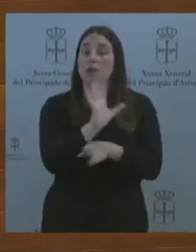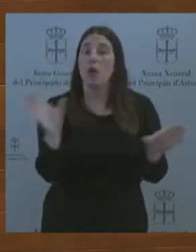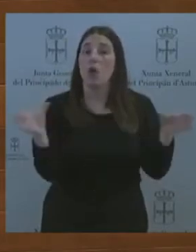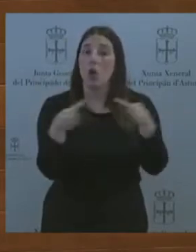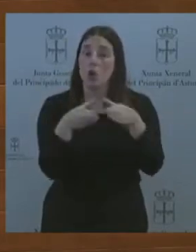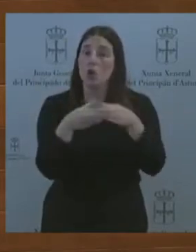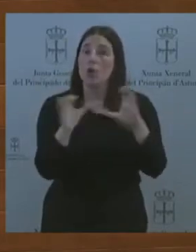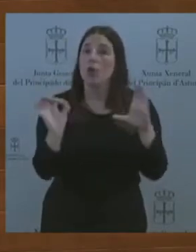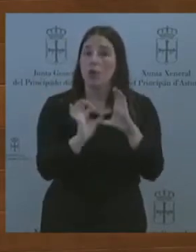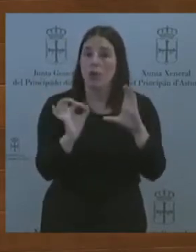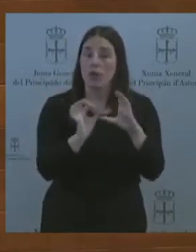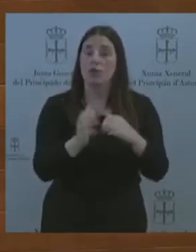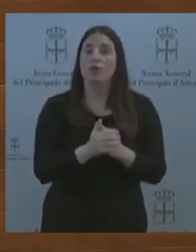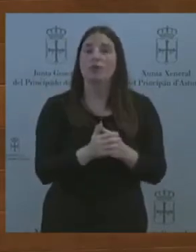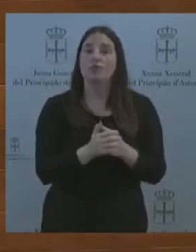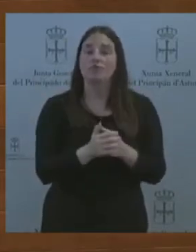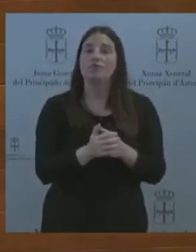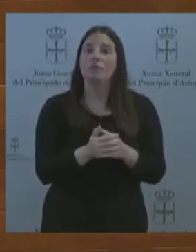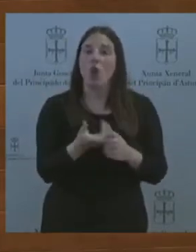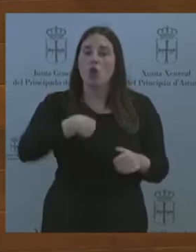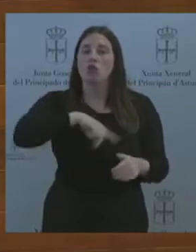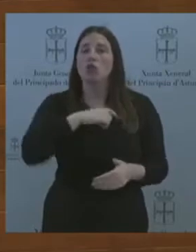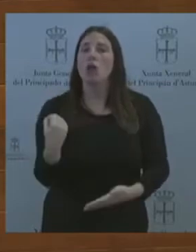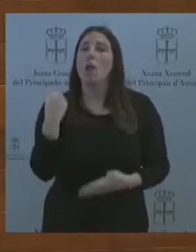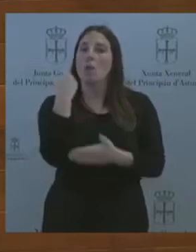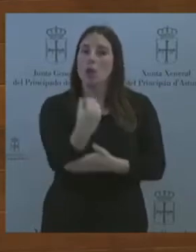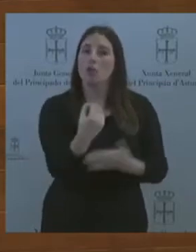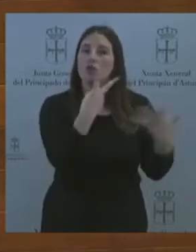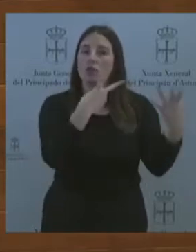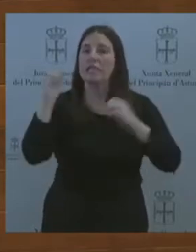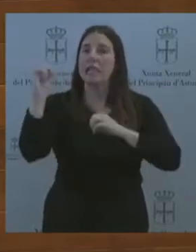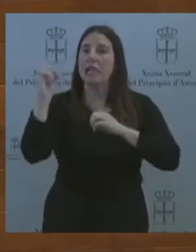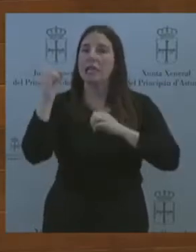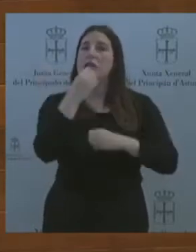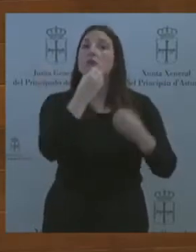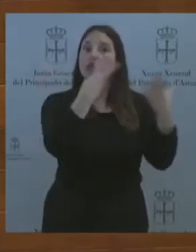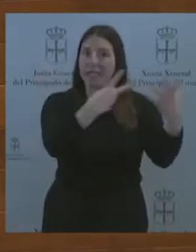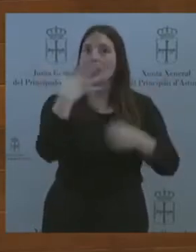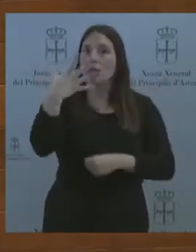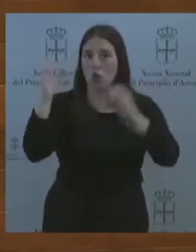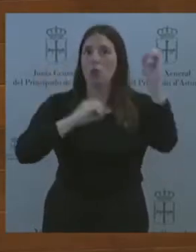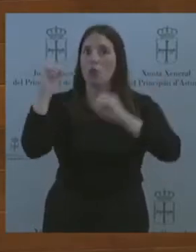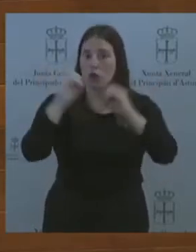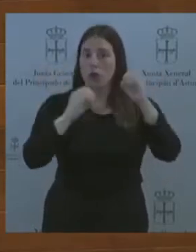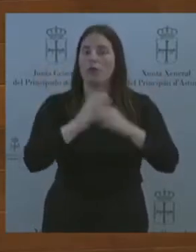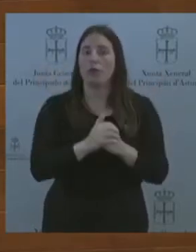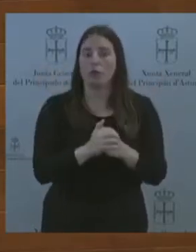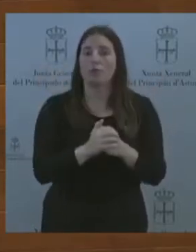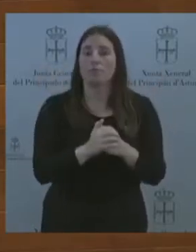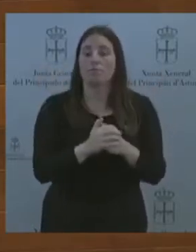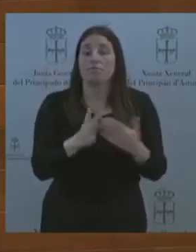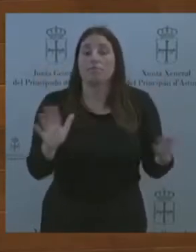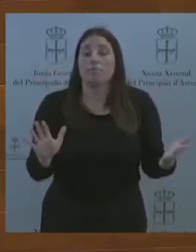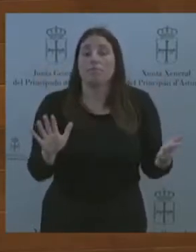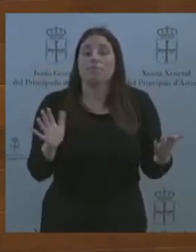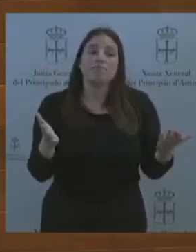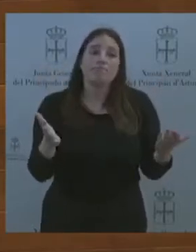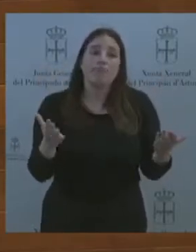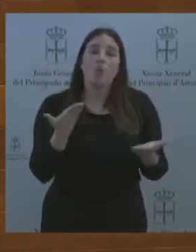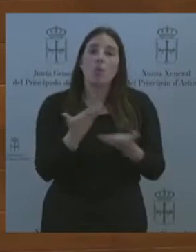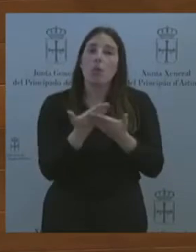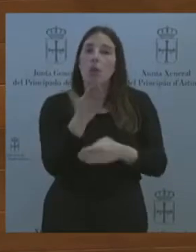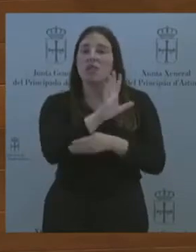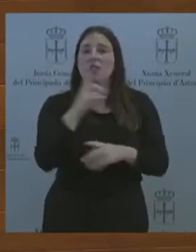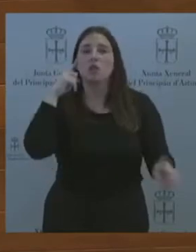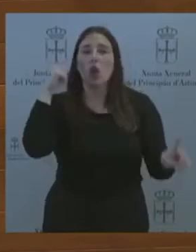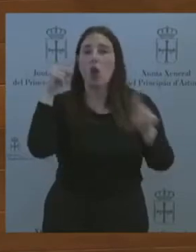apoyaremos el 75% de ellas. No podemos apoyar, en cambio, las propuestas que tienen como objetivo crear, ya lo saben, nuevas leyes